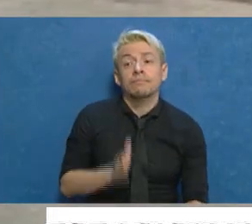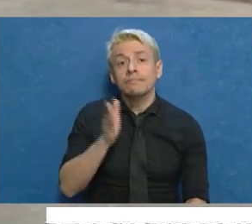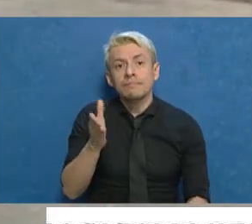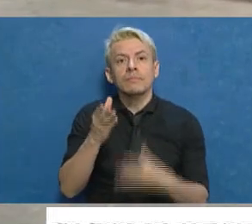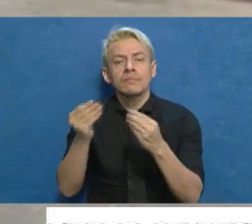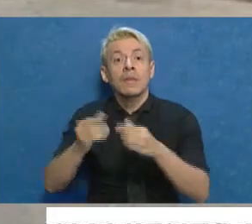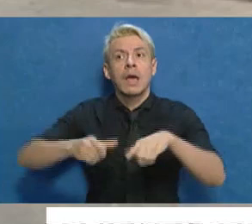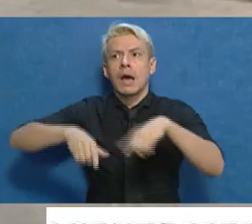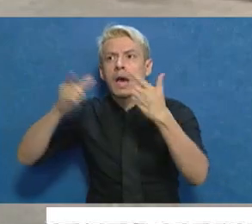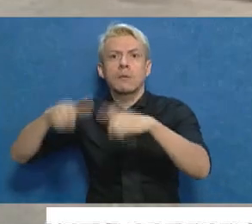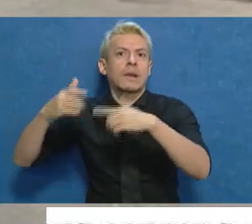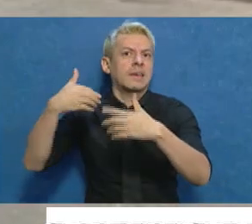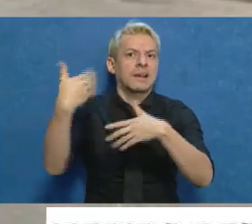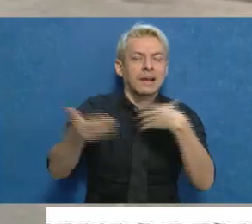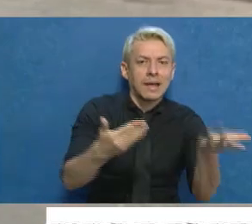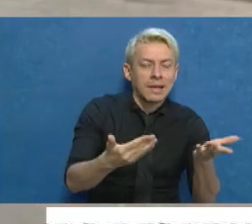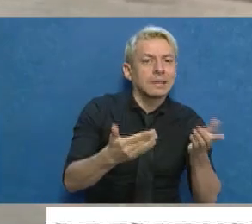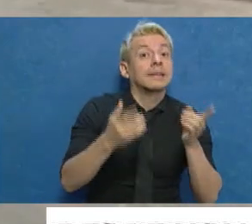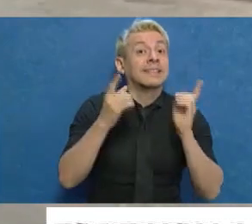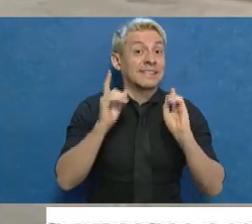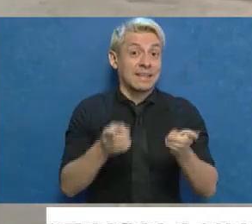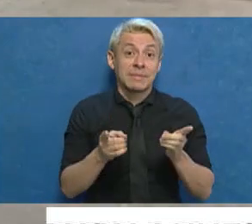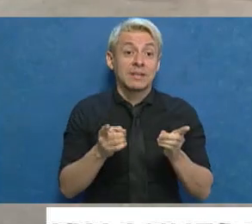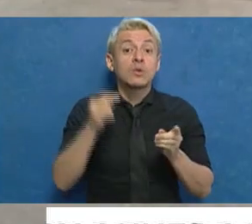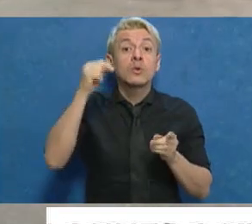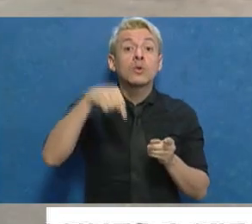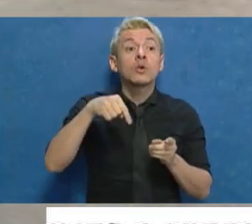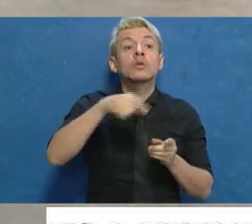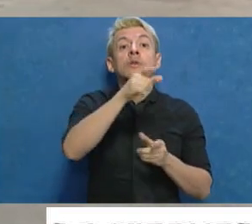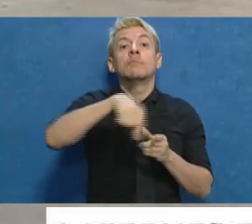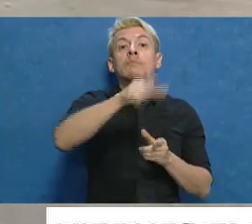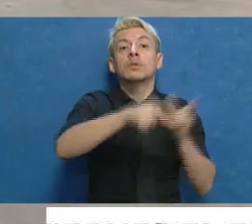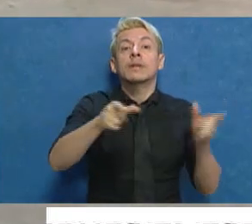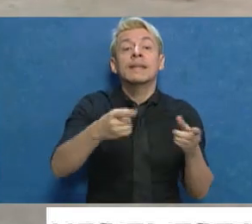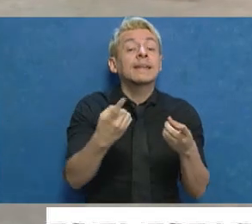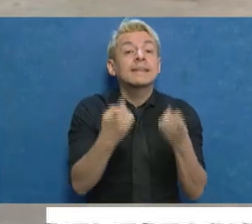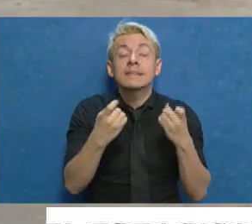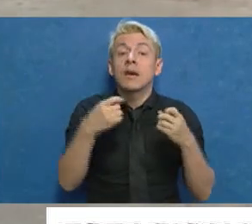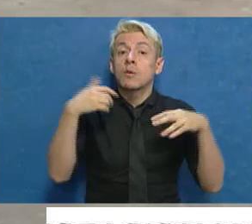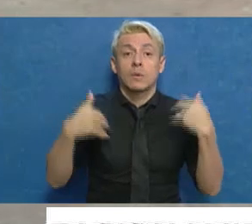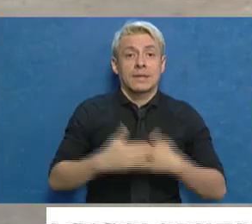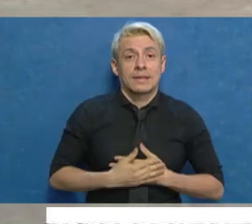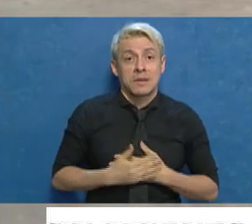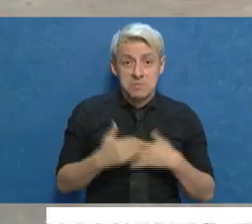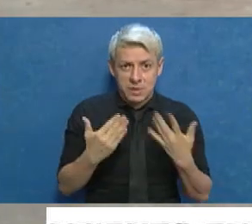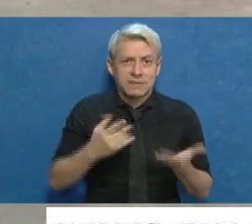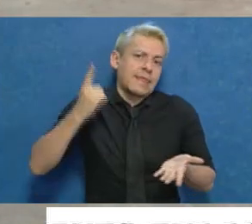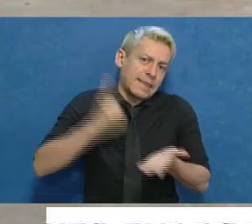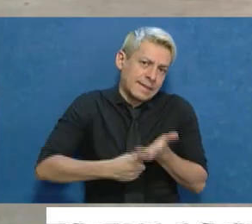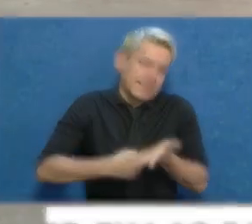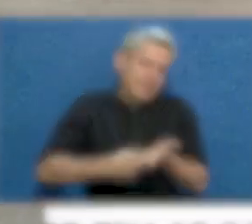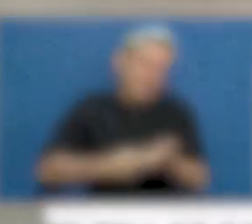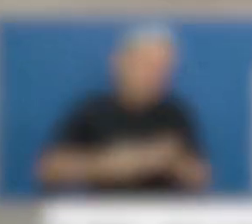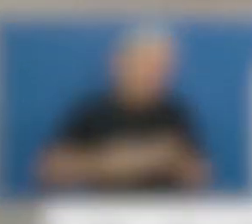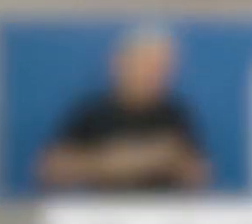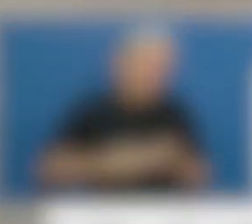inundaciones, sino también la parte de las necesidades hoy en día que tiene la población y que son urgentes. Por eso es la declaración de la emergencia en el Departamento de la